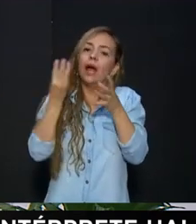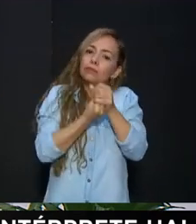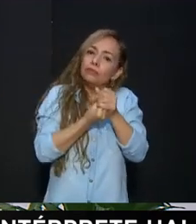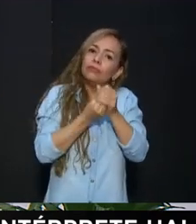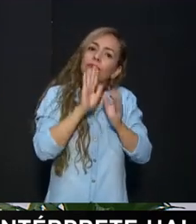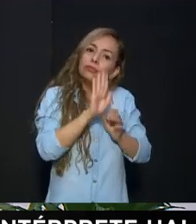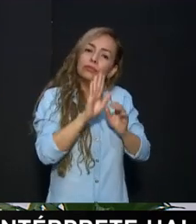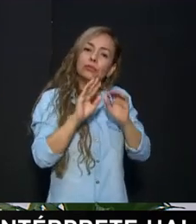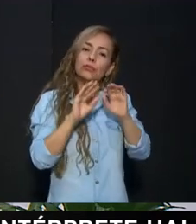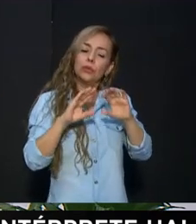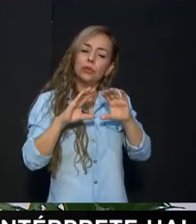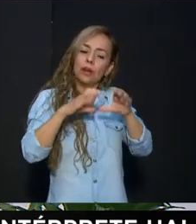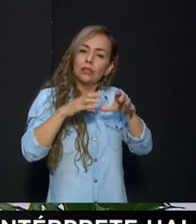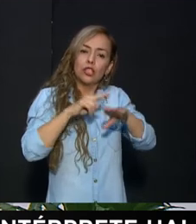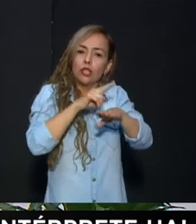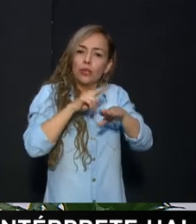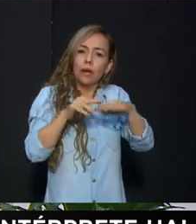de esa institución educativa